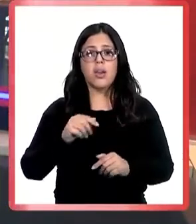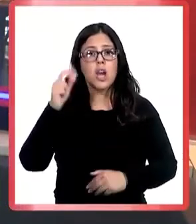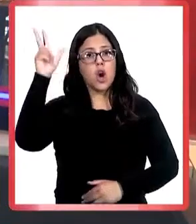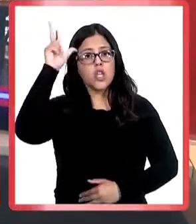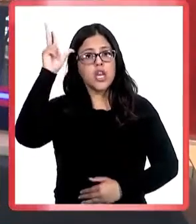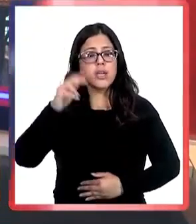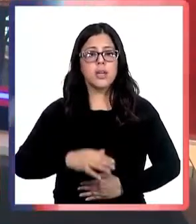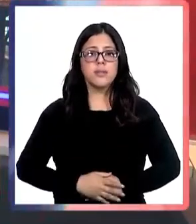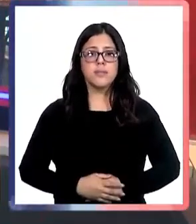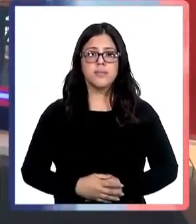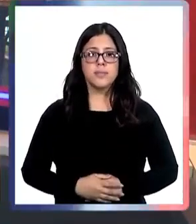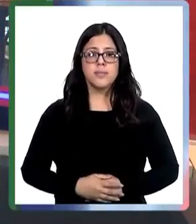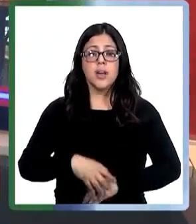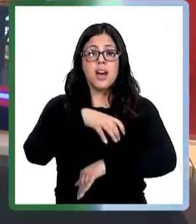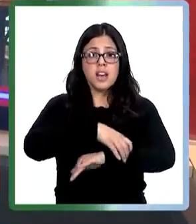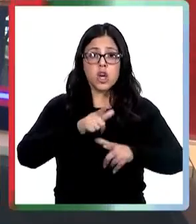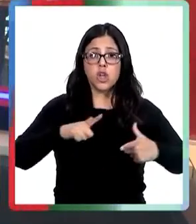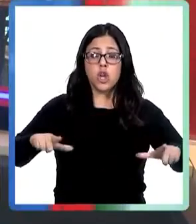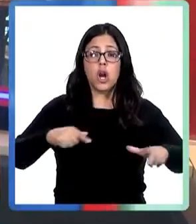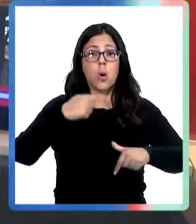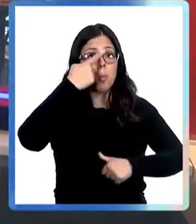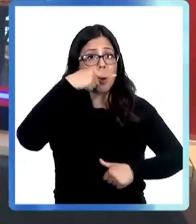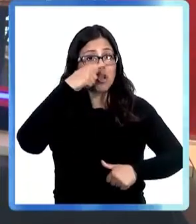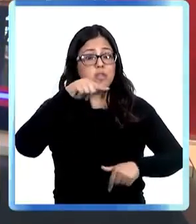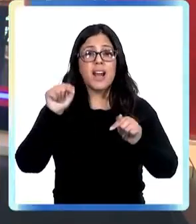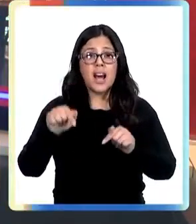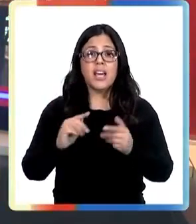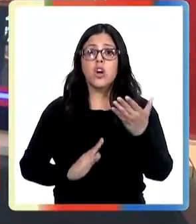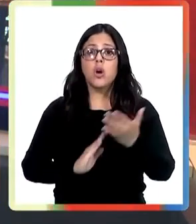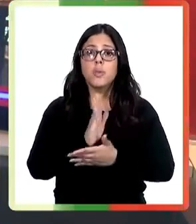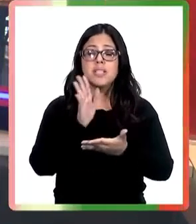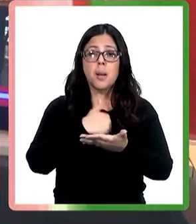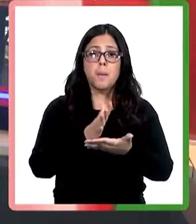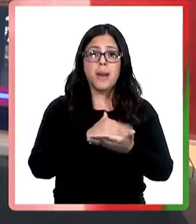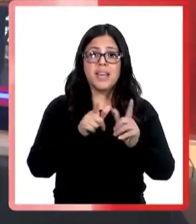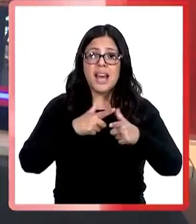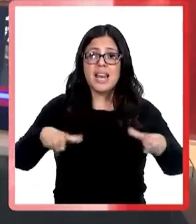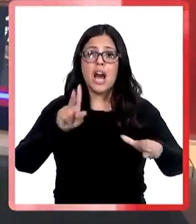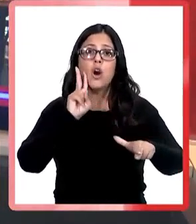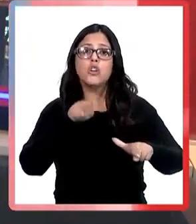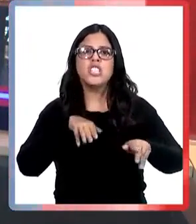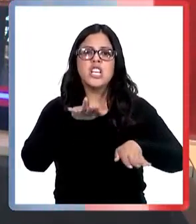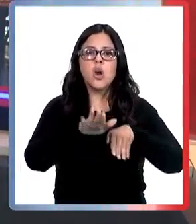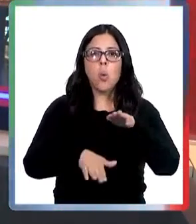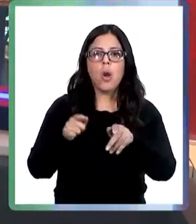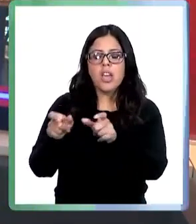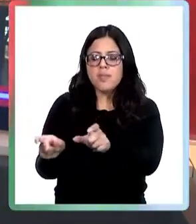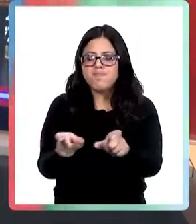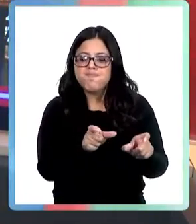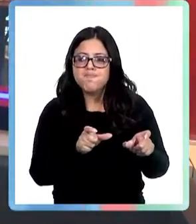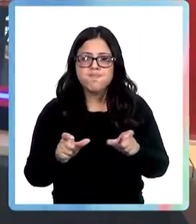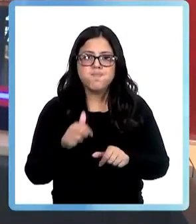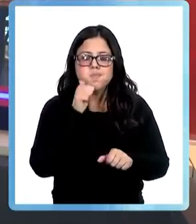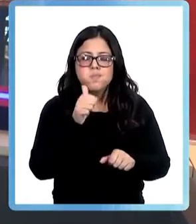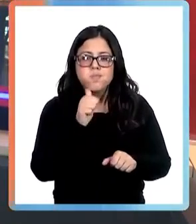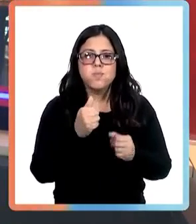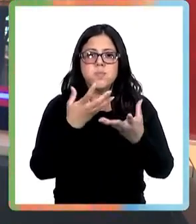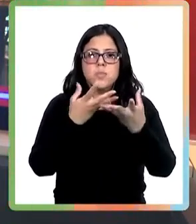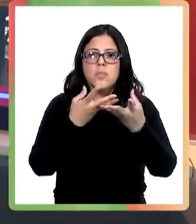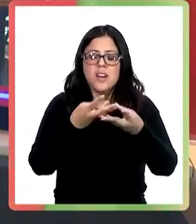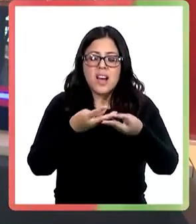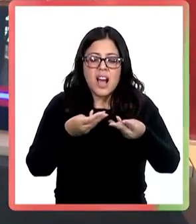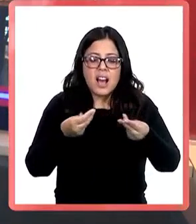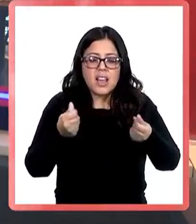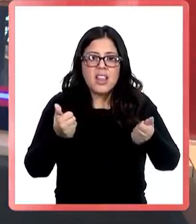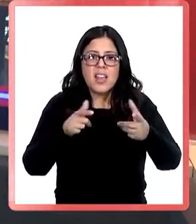región de los lagos porque en la comuna de Puerto Varas avanza el plan Lago Sin Huellas que busca monitorear periódicamente la calidad del